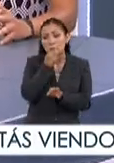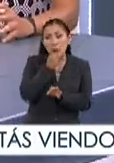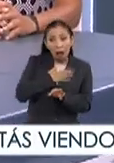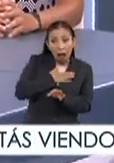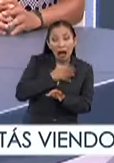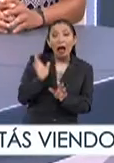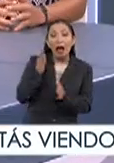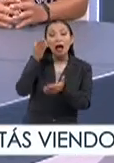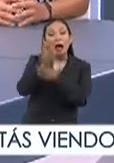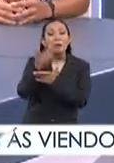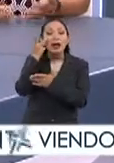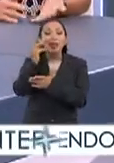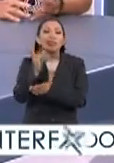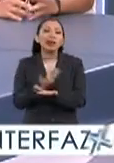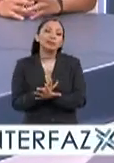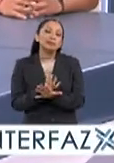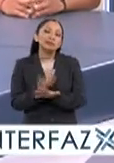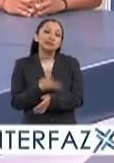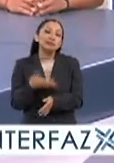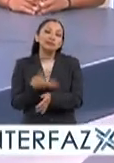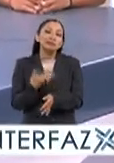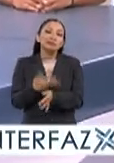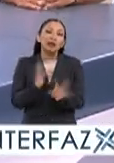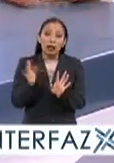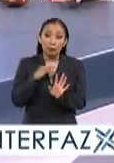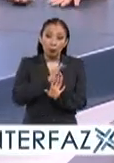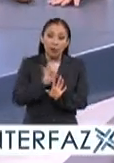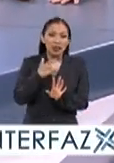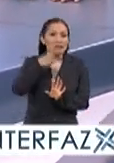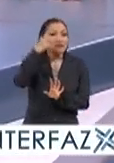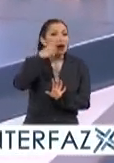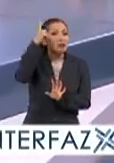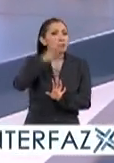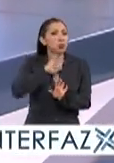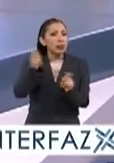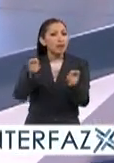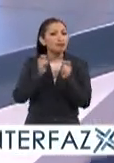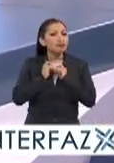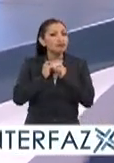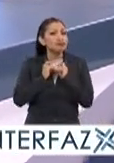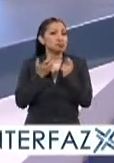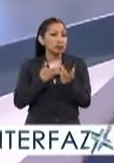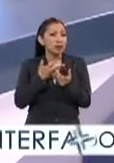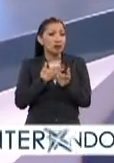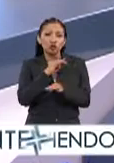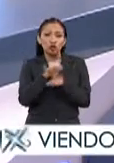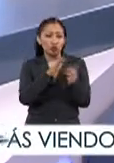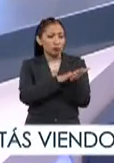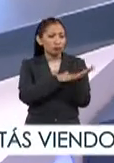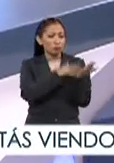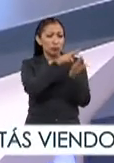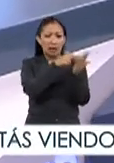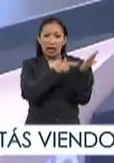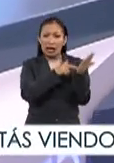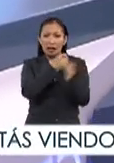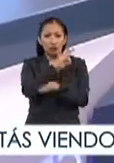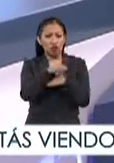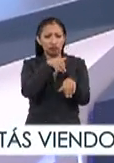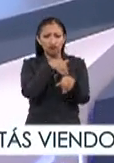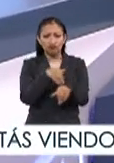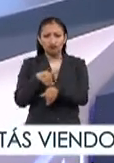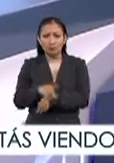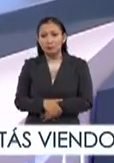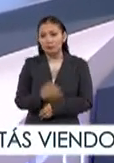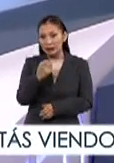aplicar y saber que, pues, está a tu alcance y que muy fácilmente la puedes como que tener teniendo todos los requisitos. Claro,